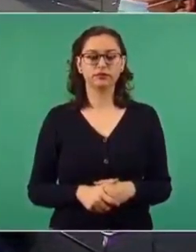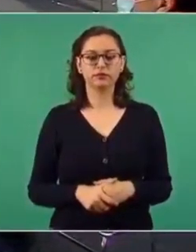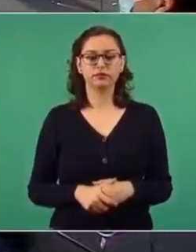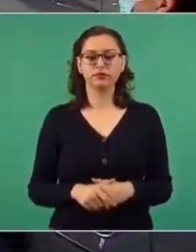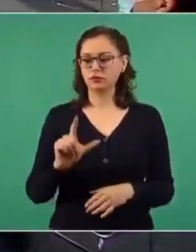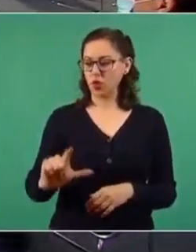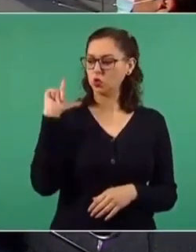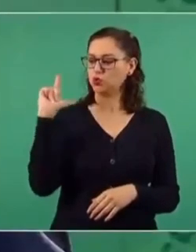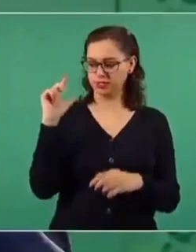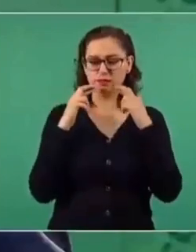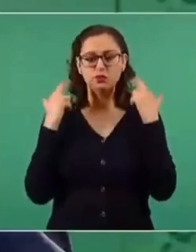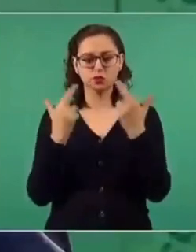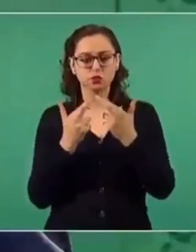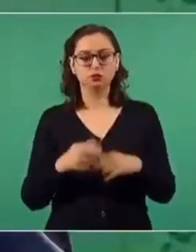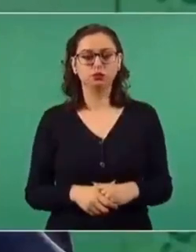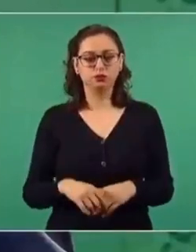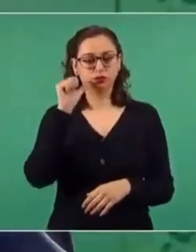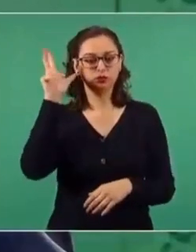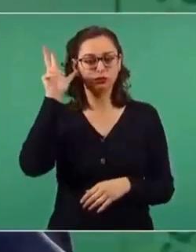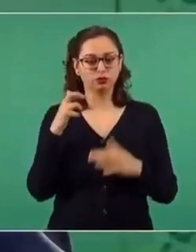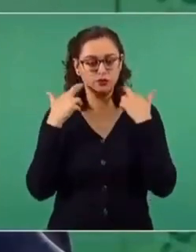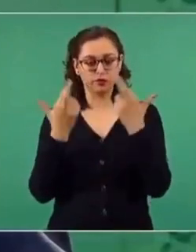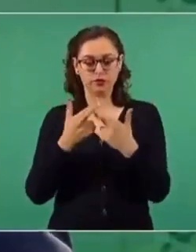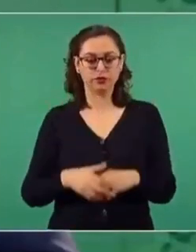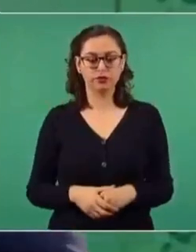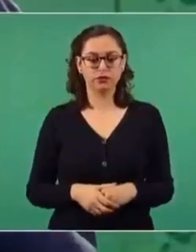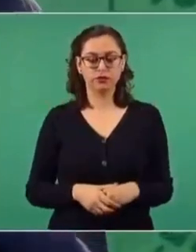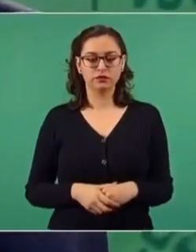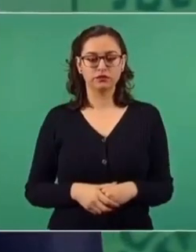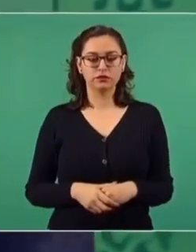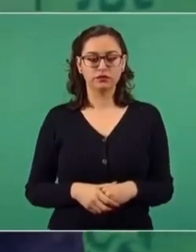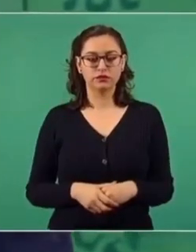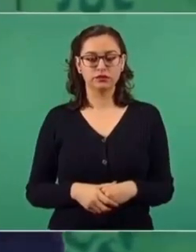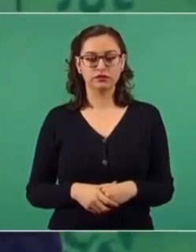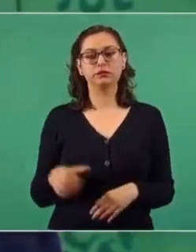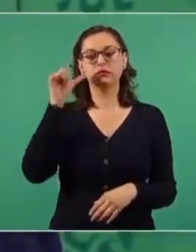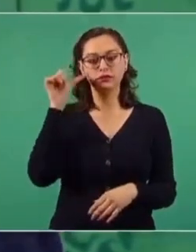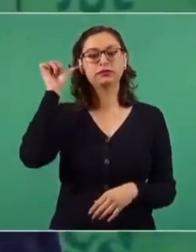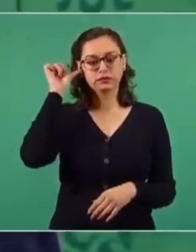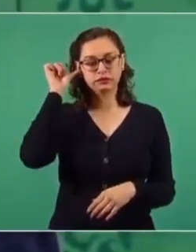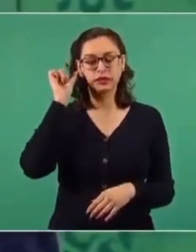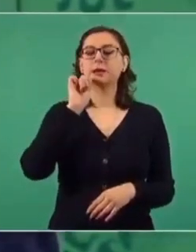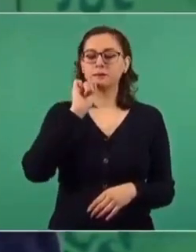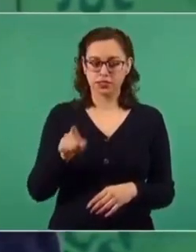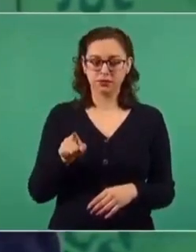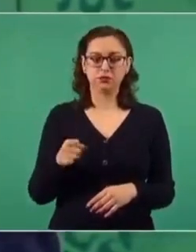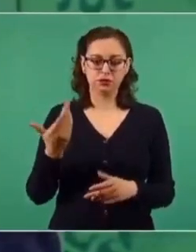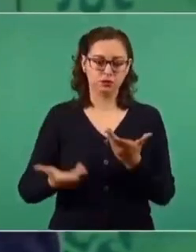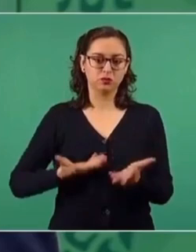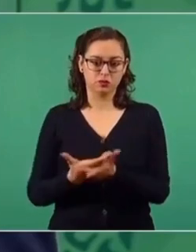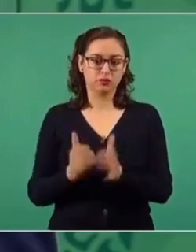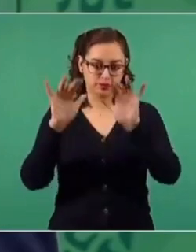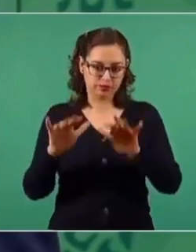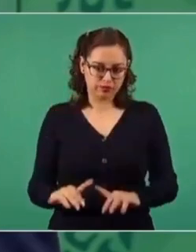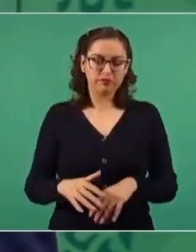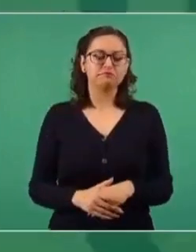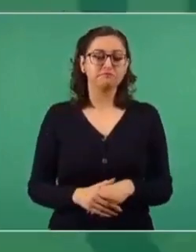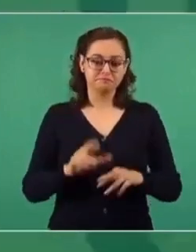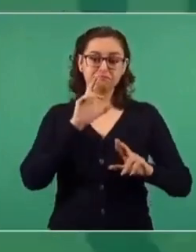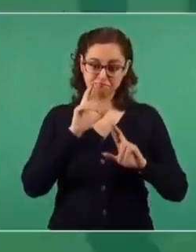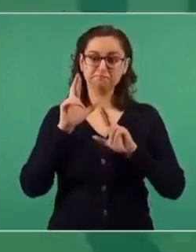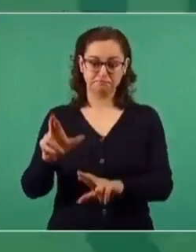el lunes antier. Ayer también por escrito presentaron su solicitud y va a haber respuesta.